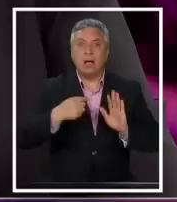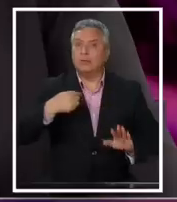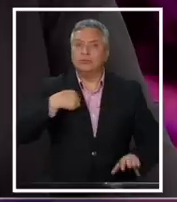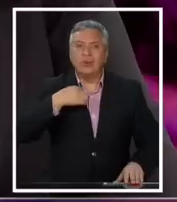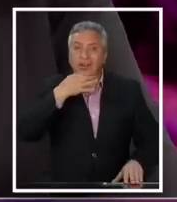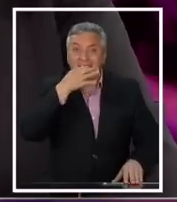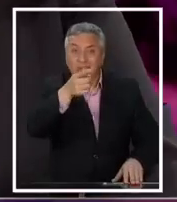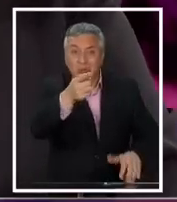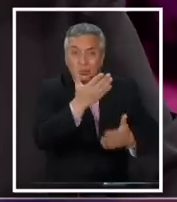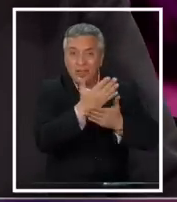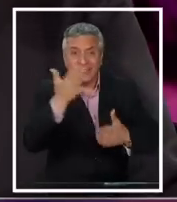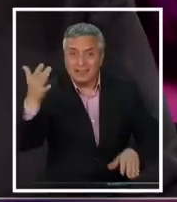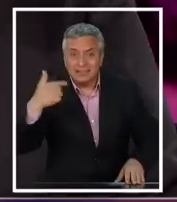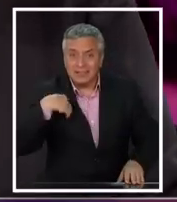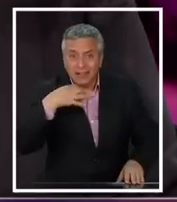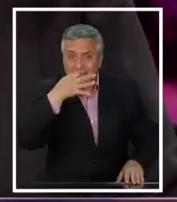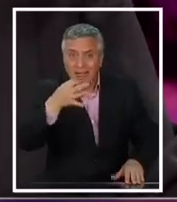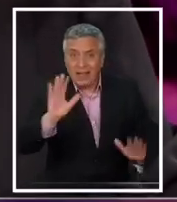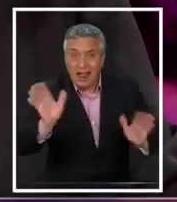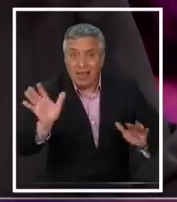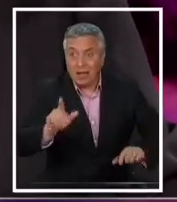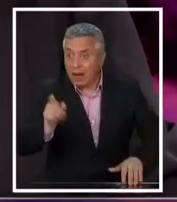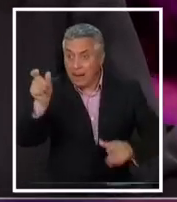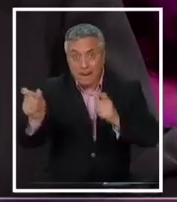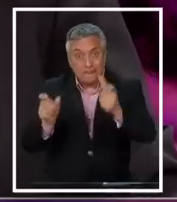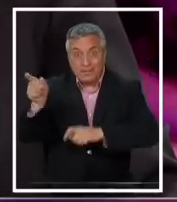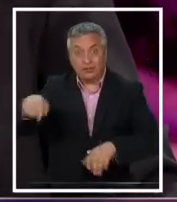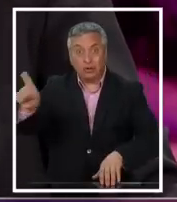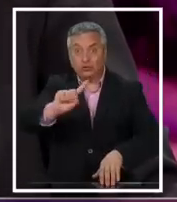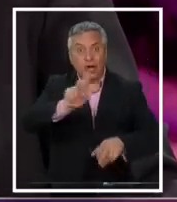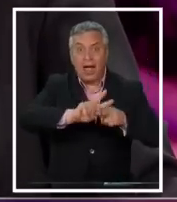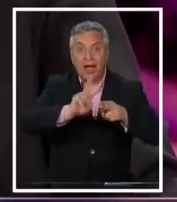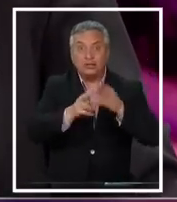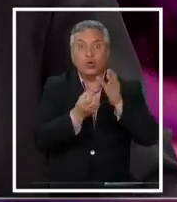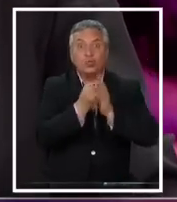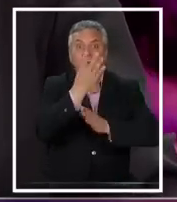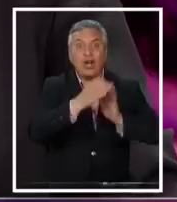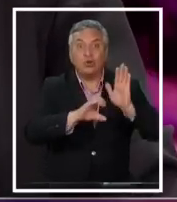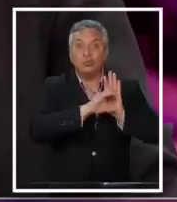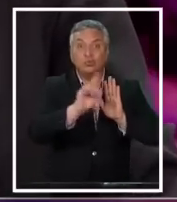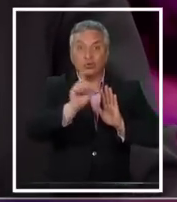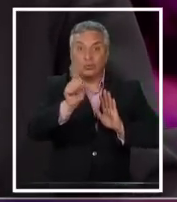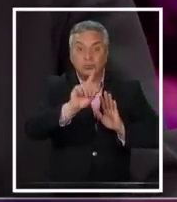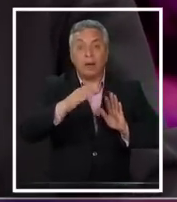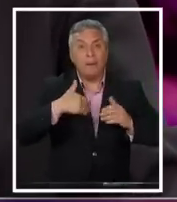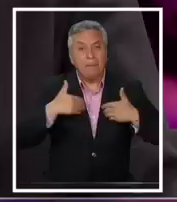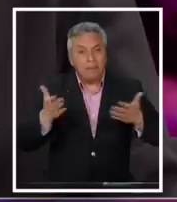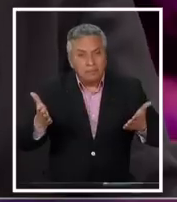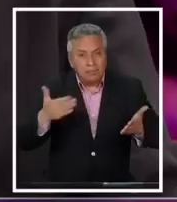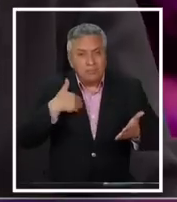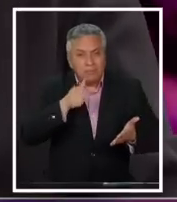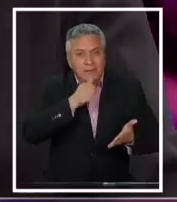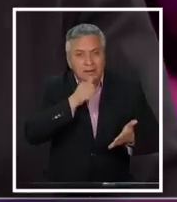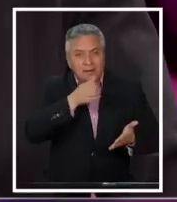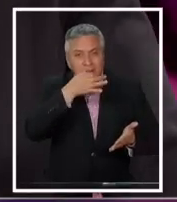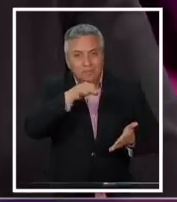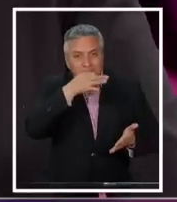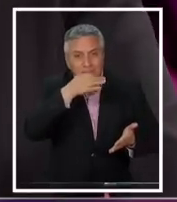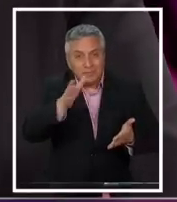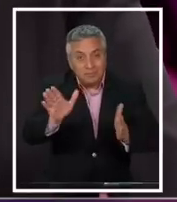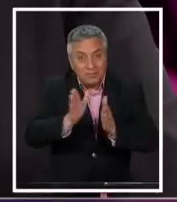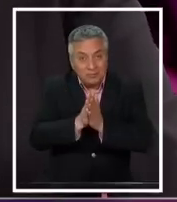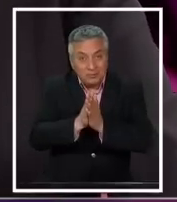derecha, Jimena. Pero el problema es que esta gente no te va a dejar hacer una nueva constitución porque no quieren. no hay que terminar una nueva constitución.